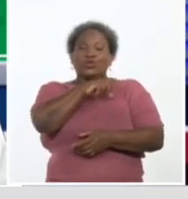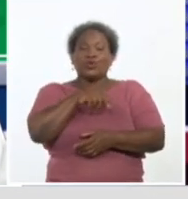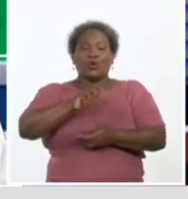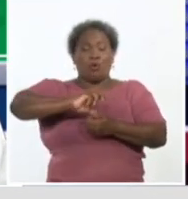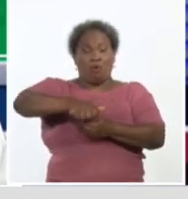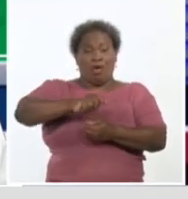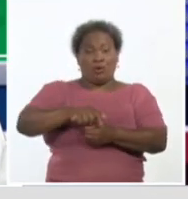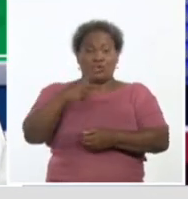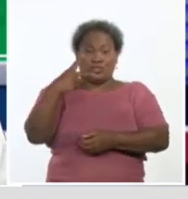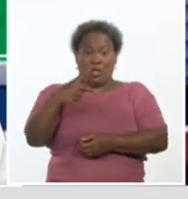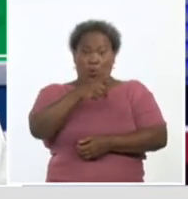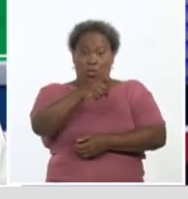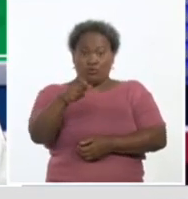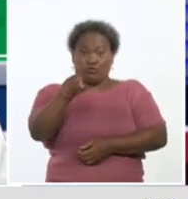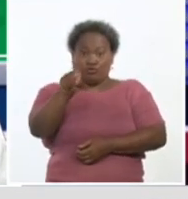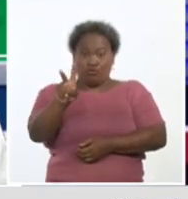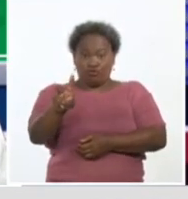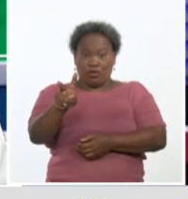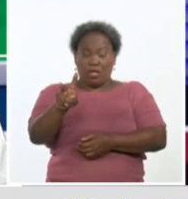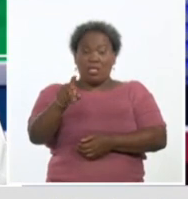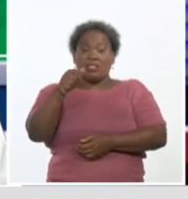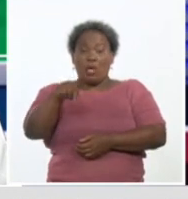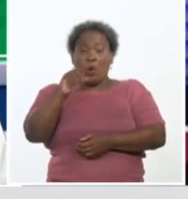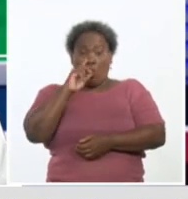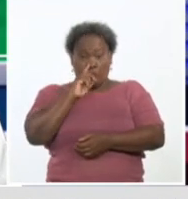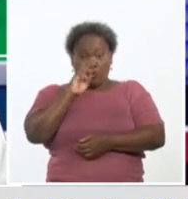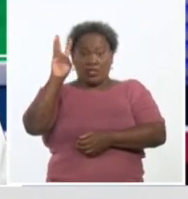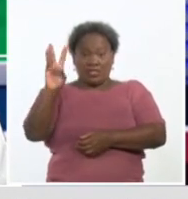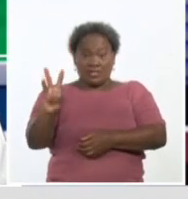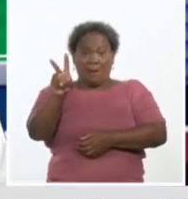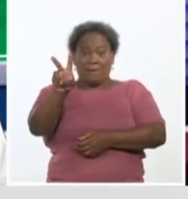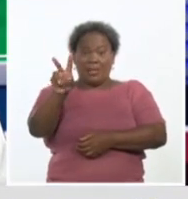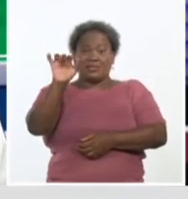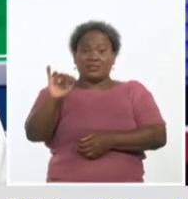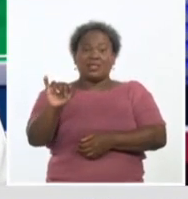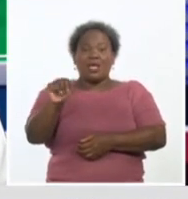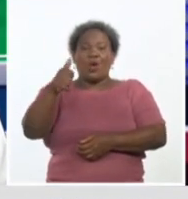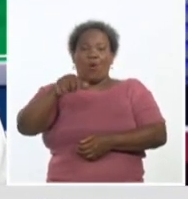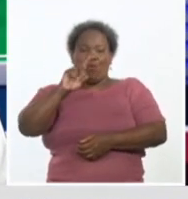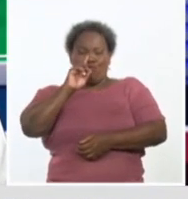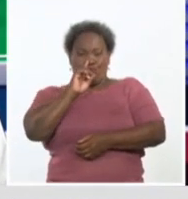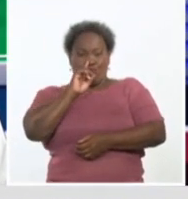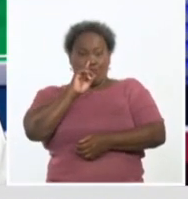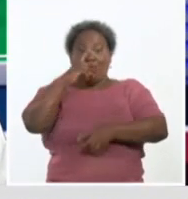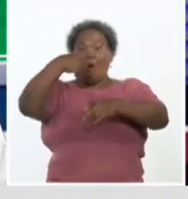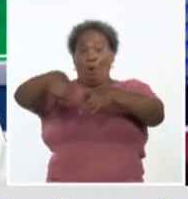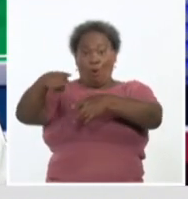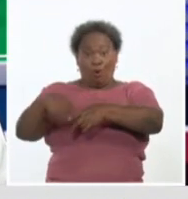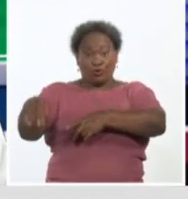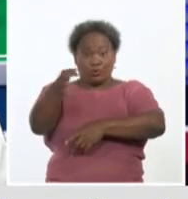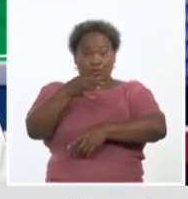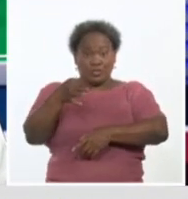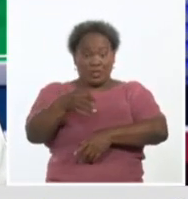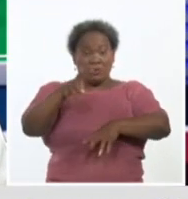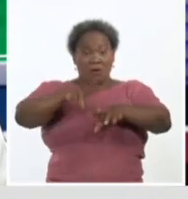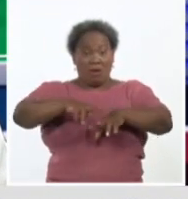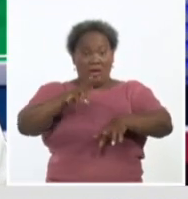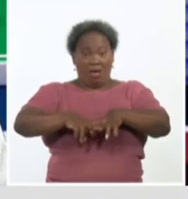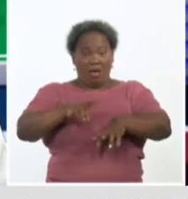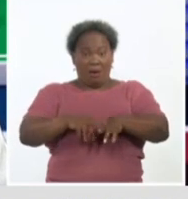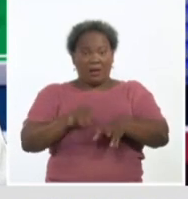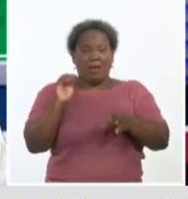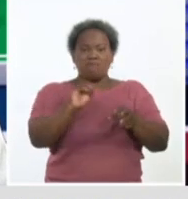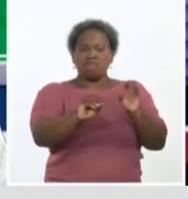dosis el 12 de junio y la tercera dosis el 26 de junio. El resto de los municipios de La Habana se irán incorporando